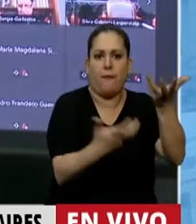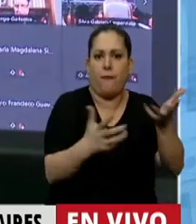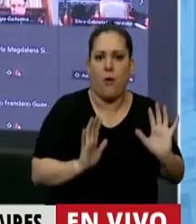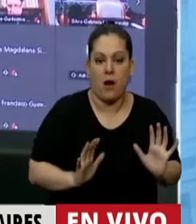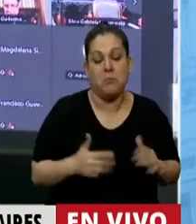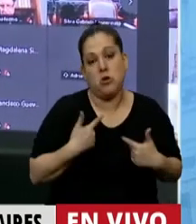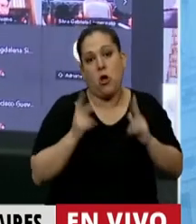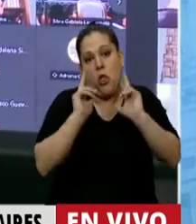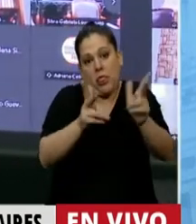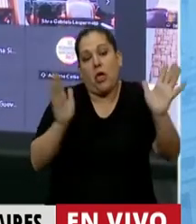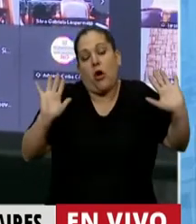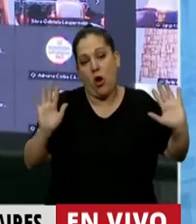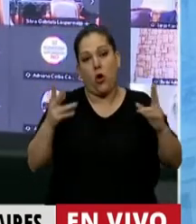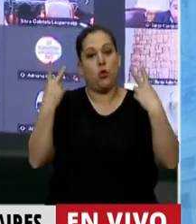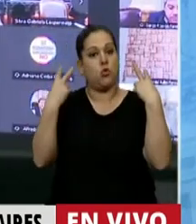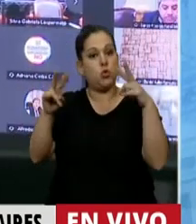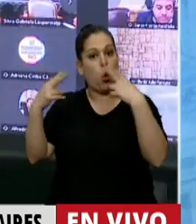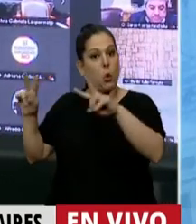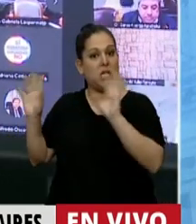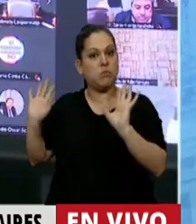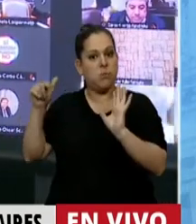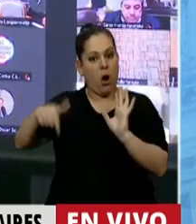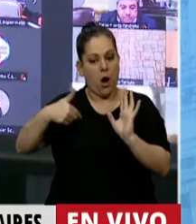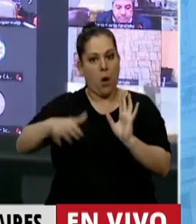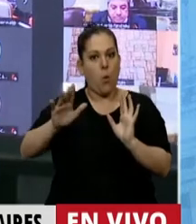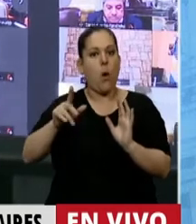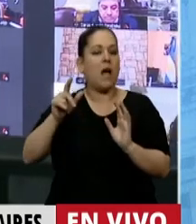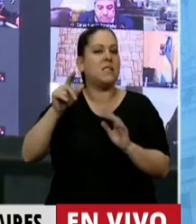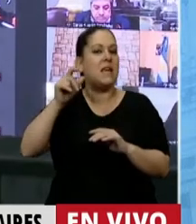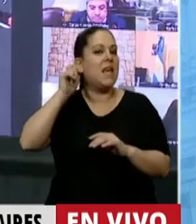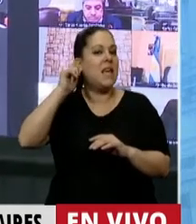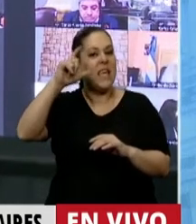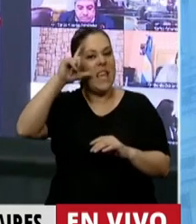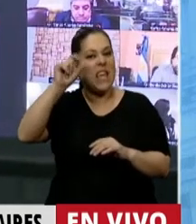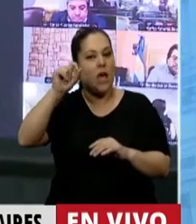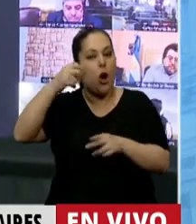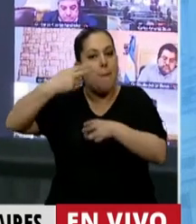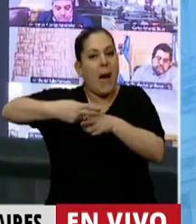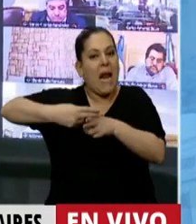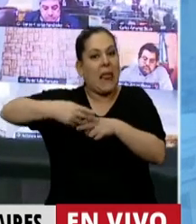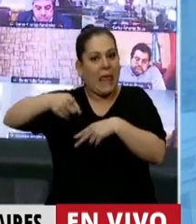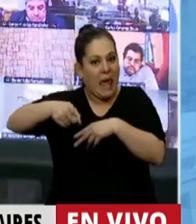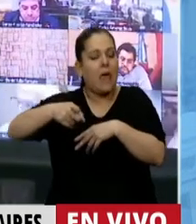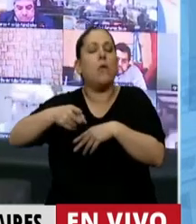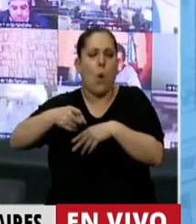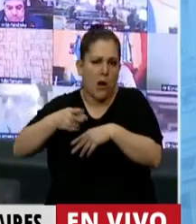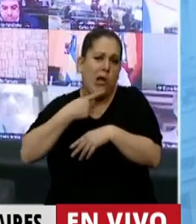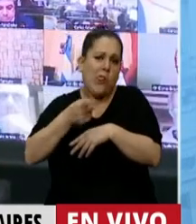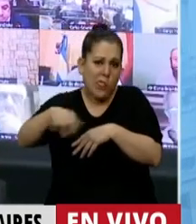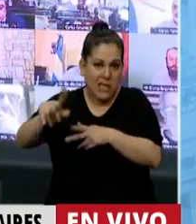está el turismo cuestionado y dicen que el boom de esta época van a ser los geoparques, yo digo, si esto es como dicen,